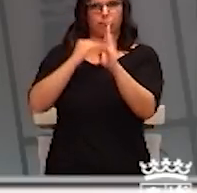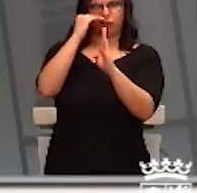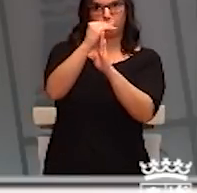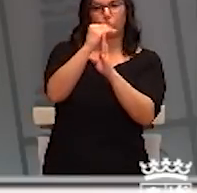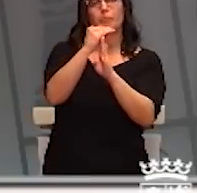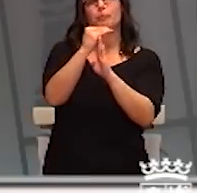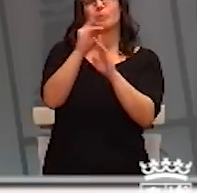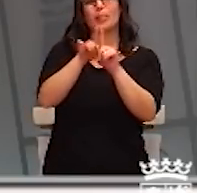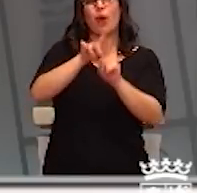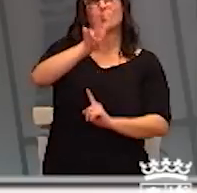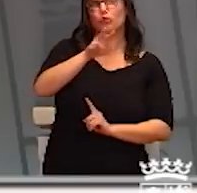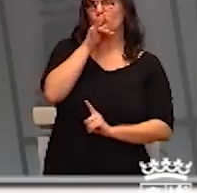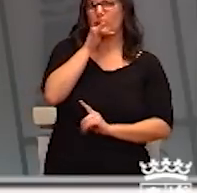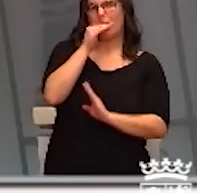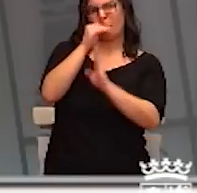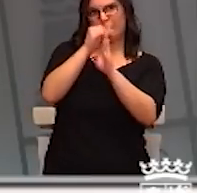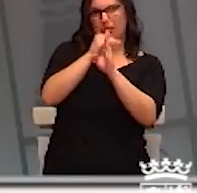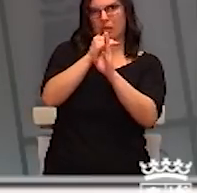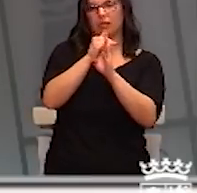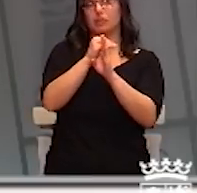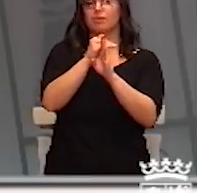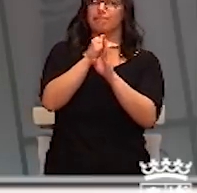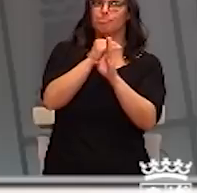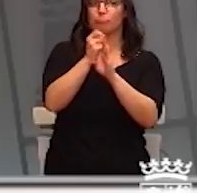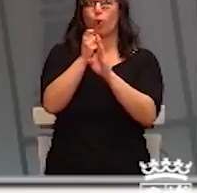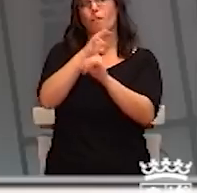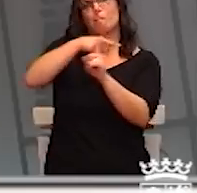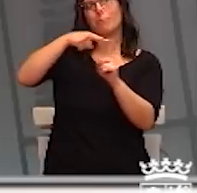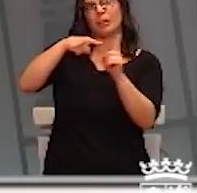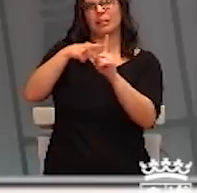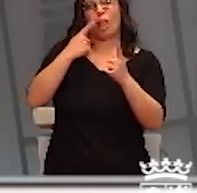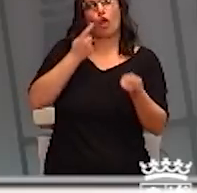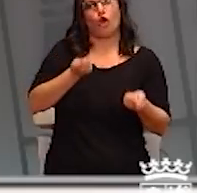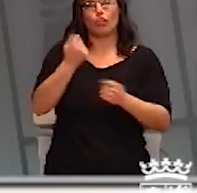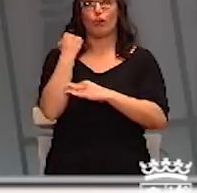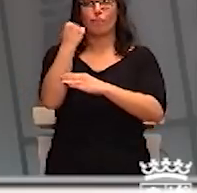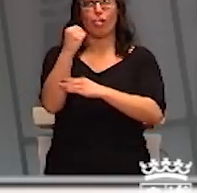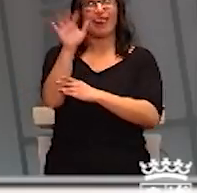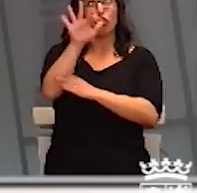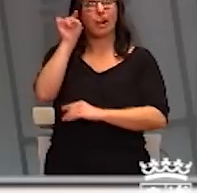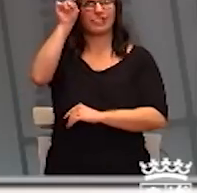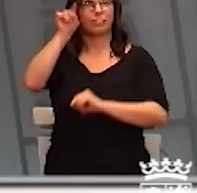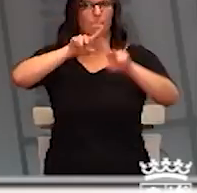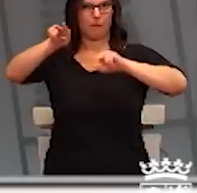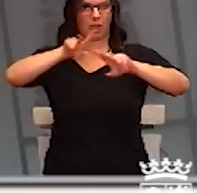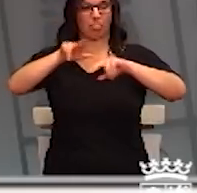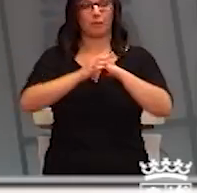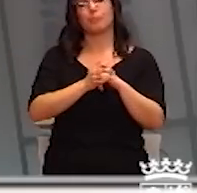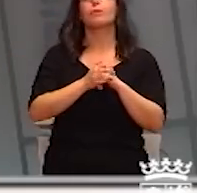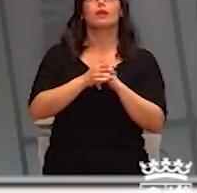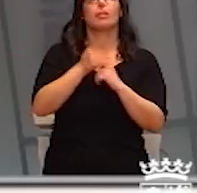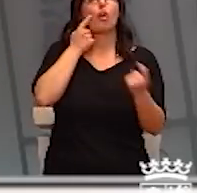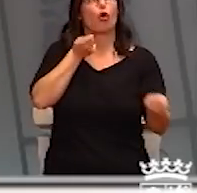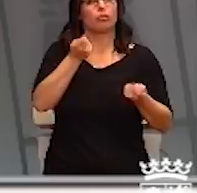es todavía la segunda fase de mitigación, pero sí la de contención reforzada. Cuando se está en situación de contención